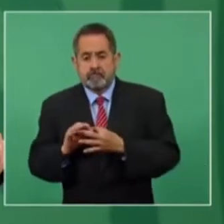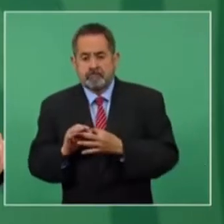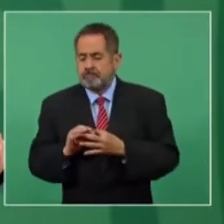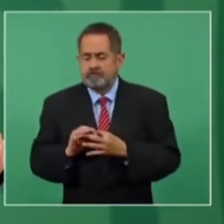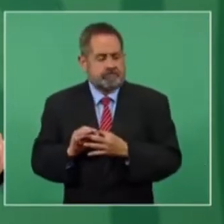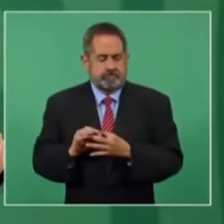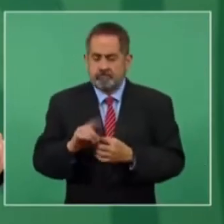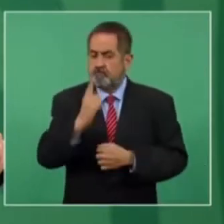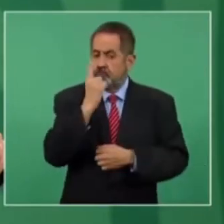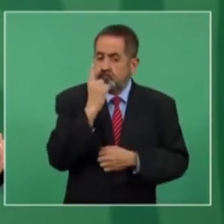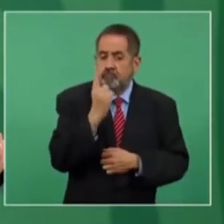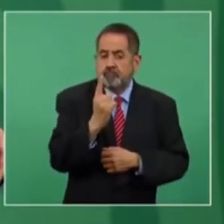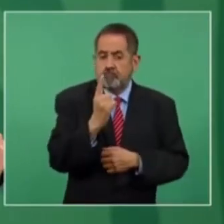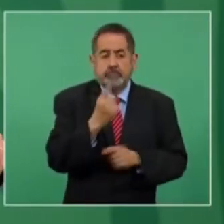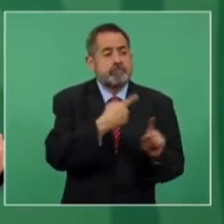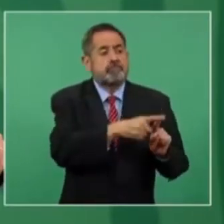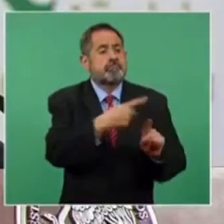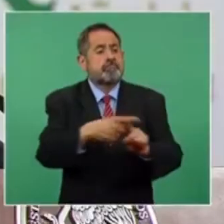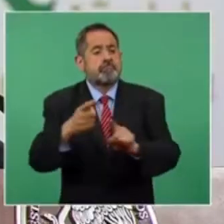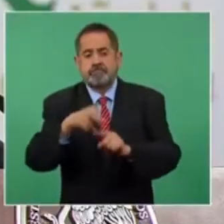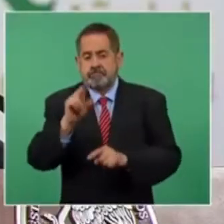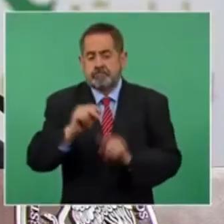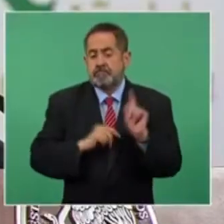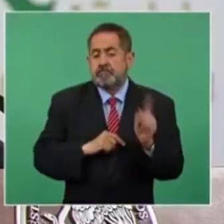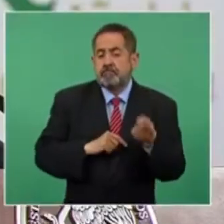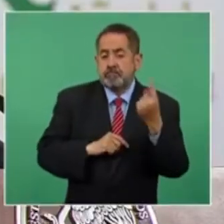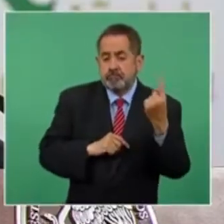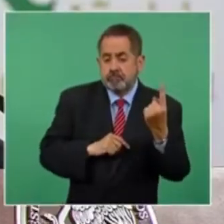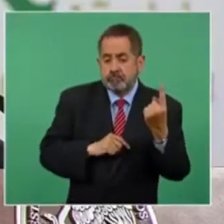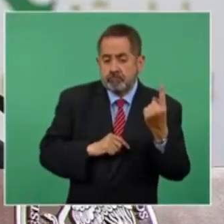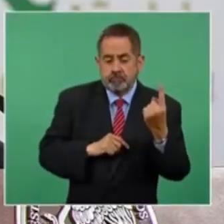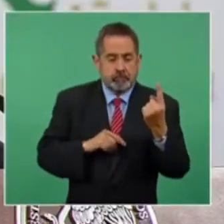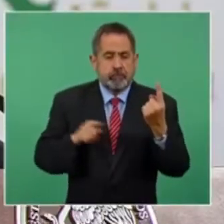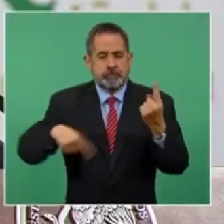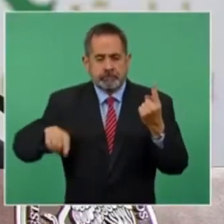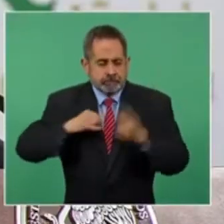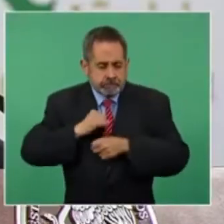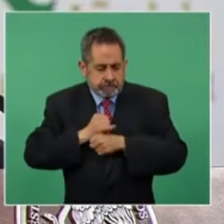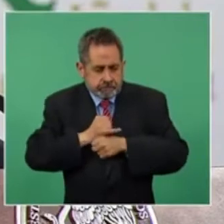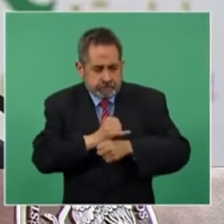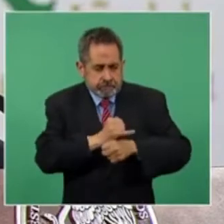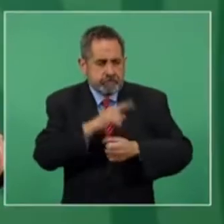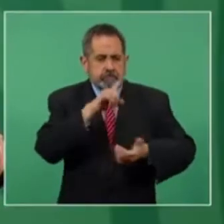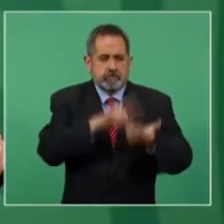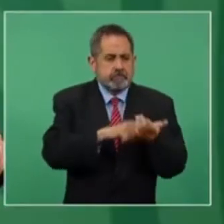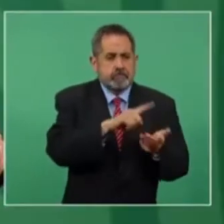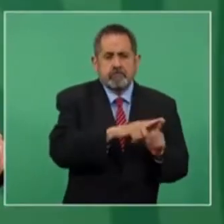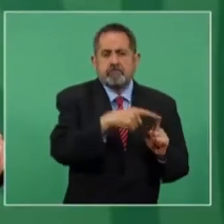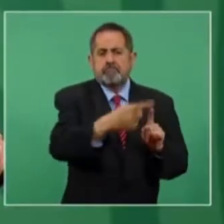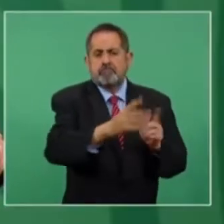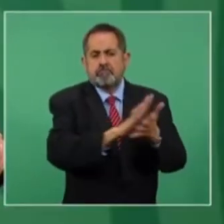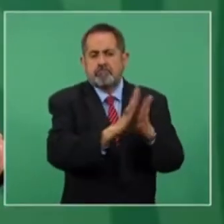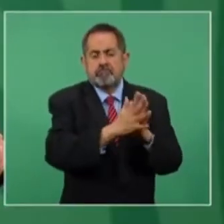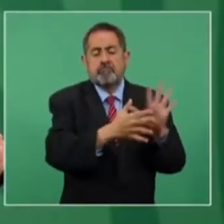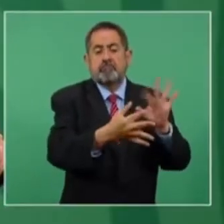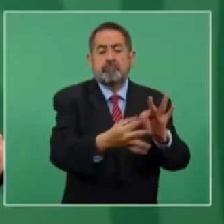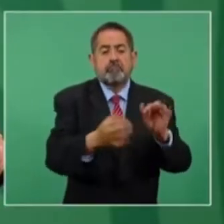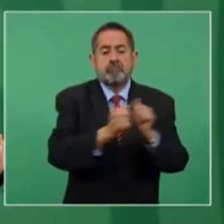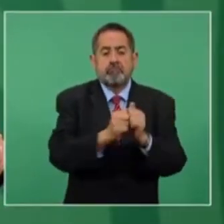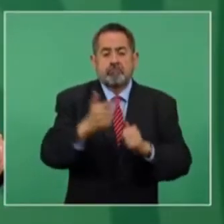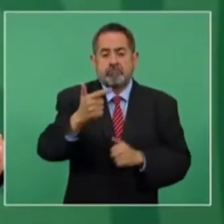RCU, en donde se ha hecho la investigación y no hemos encontrado hasta ahora ningún vínculo o presencia de Genaro,